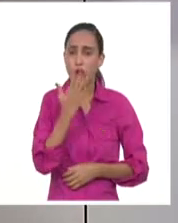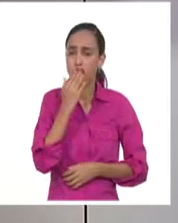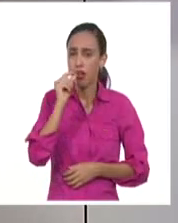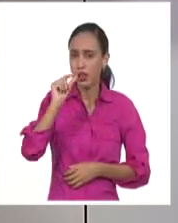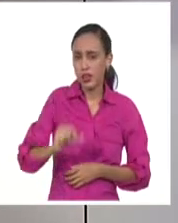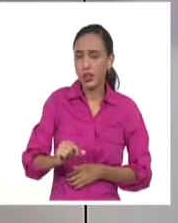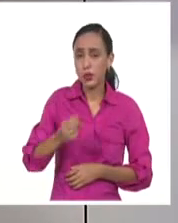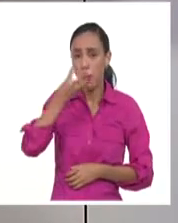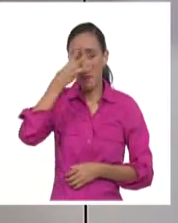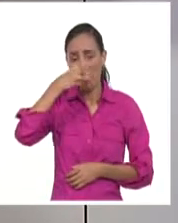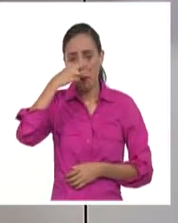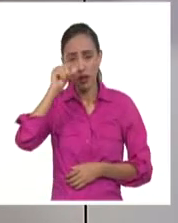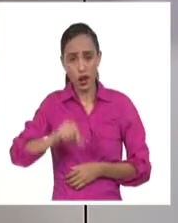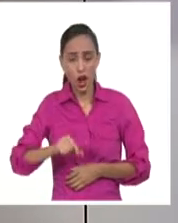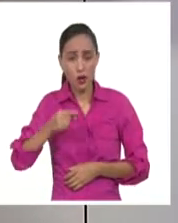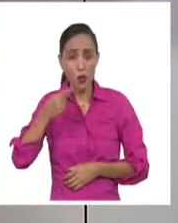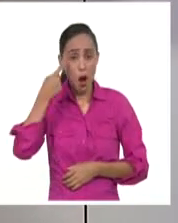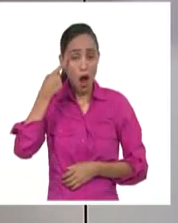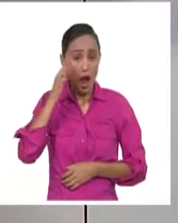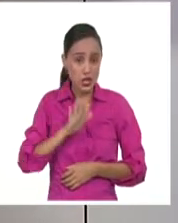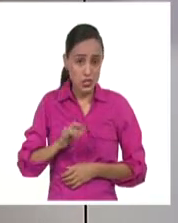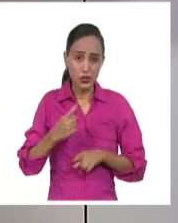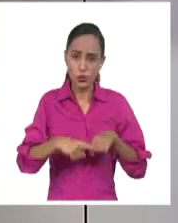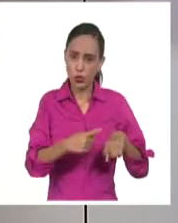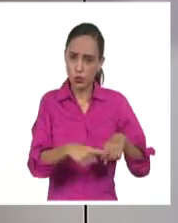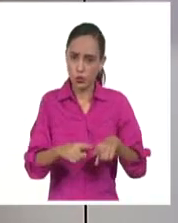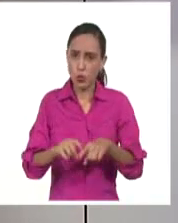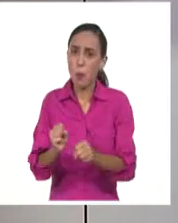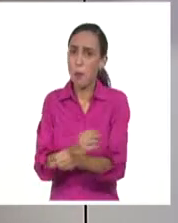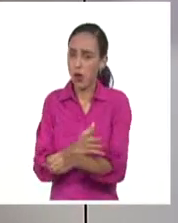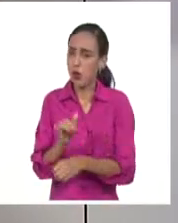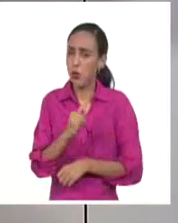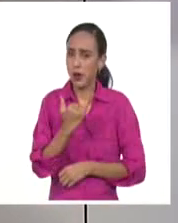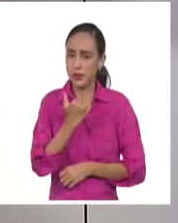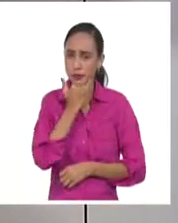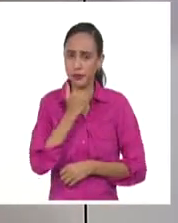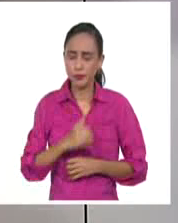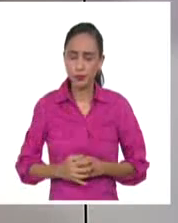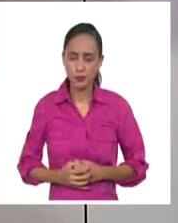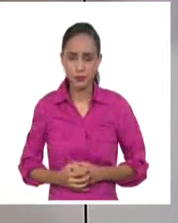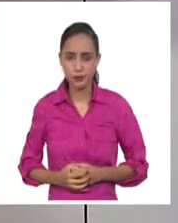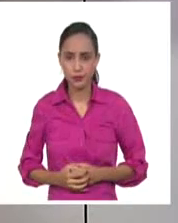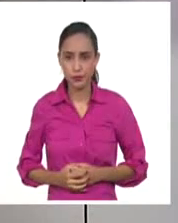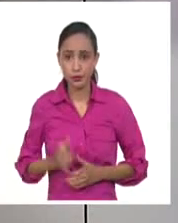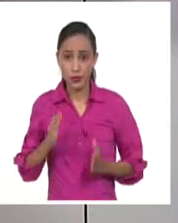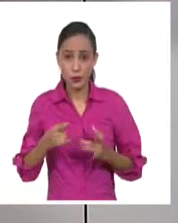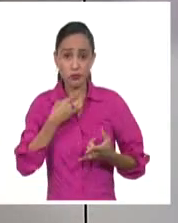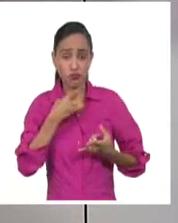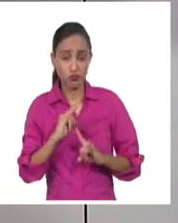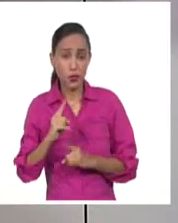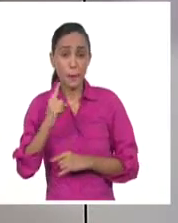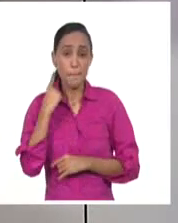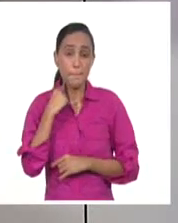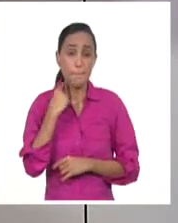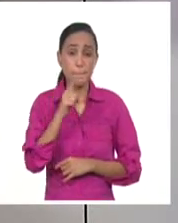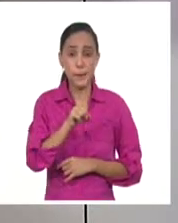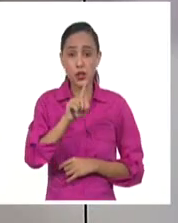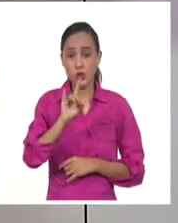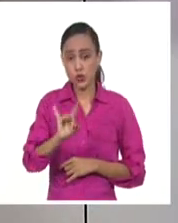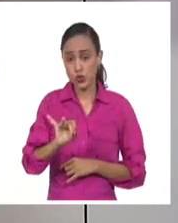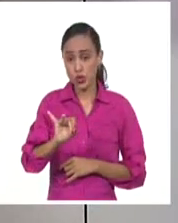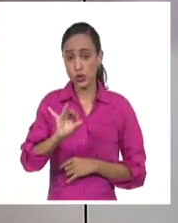los mexicanos y hasta algunos blancos. Durante la denominada era de los linchamientos entre 1890 y 1920,